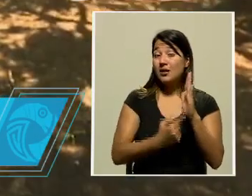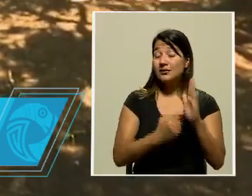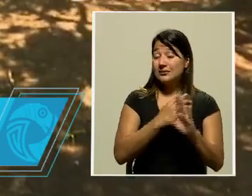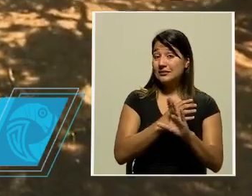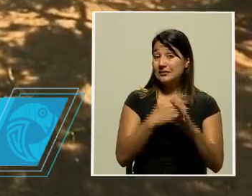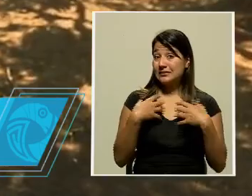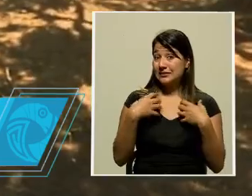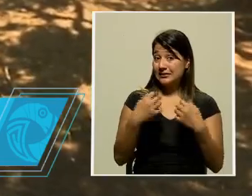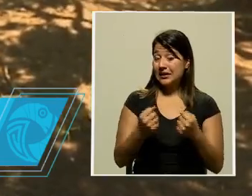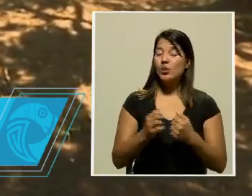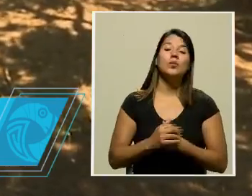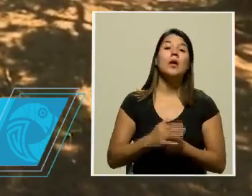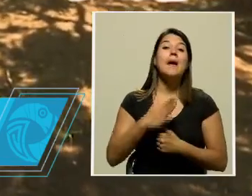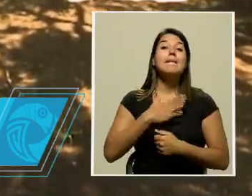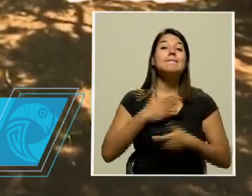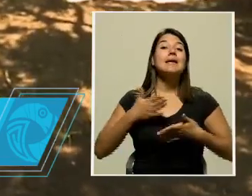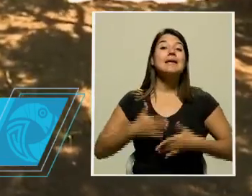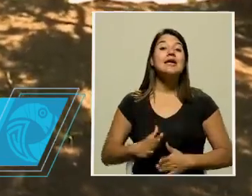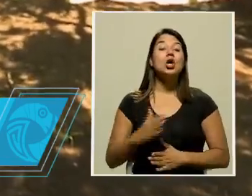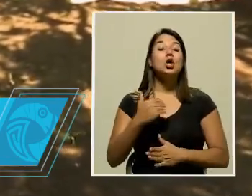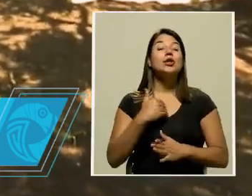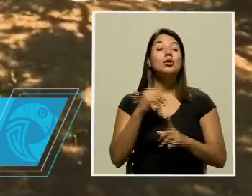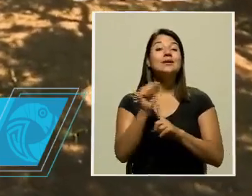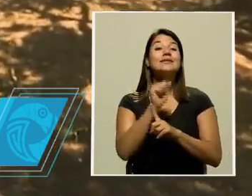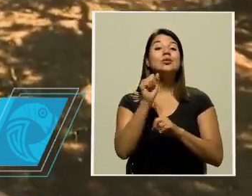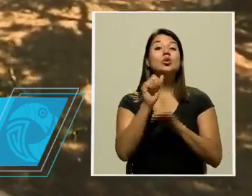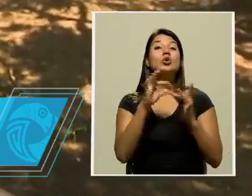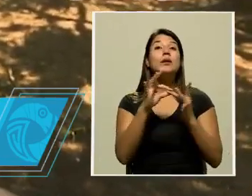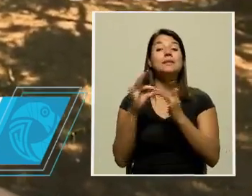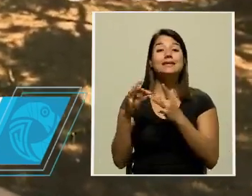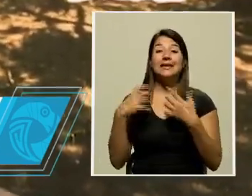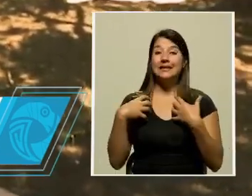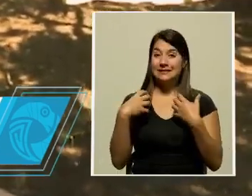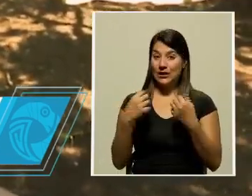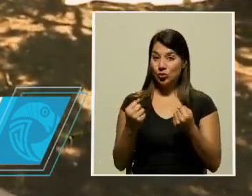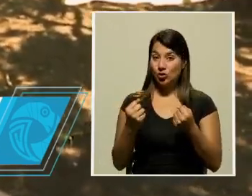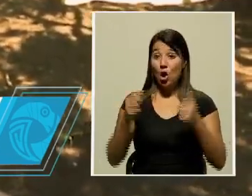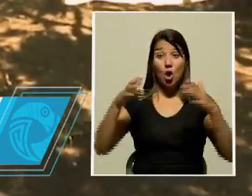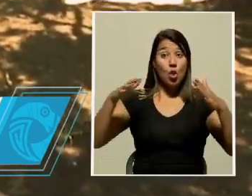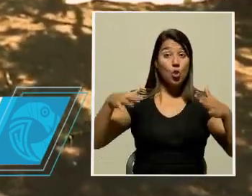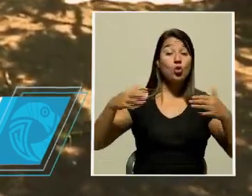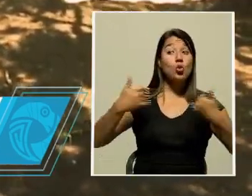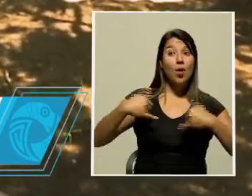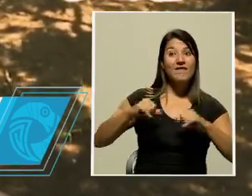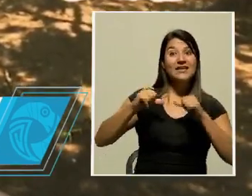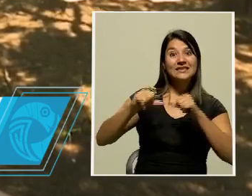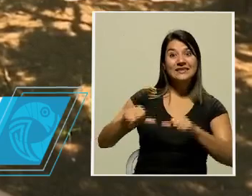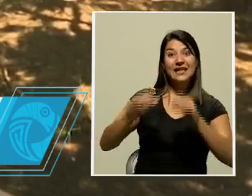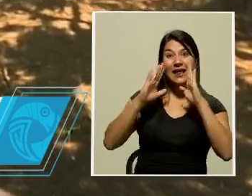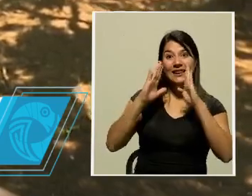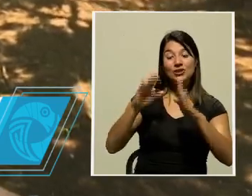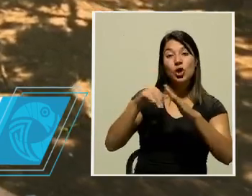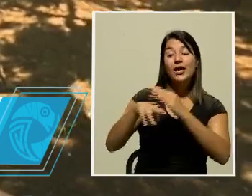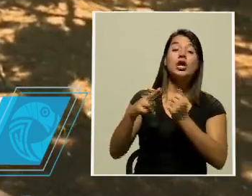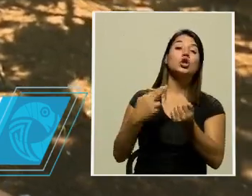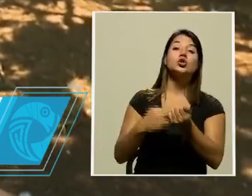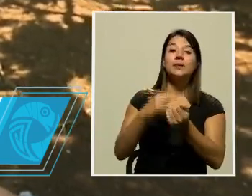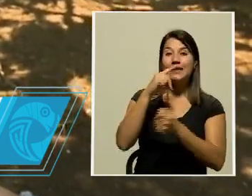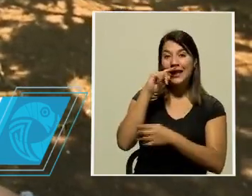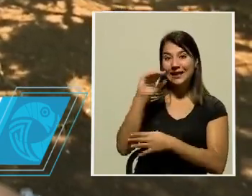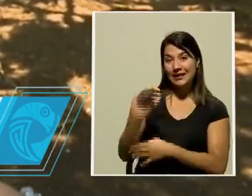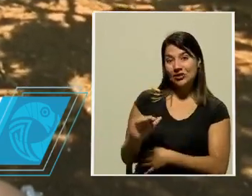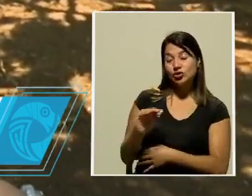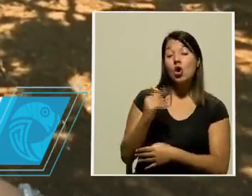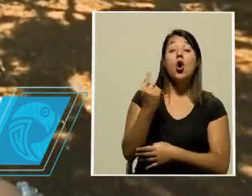Nuestro hijo tiene una situación especial de salud y no ha sido dado de alta en el hospital de niños y la única clase virtual, porque